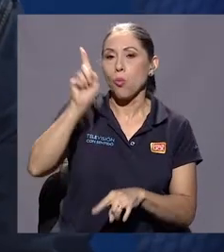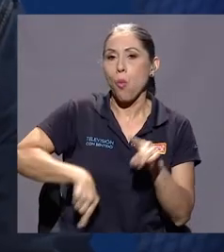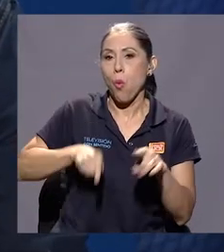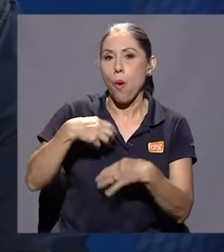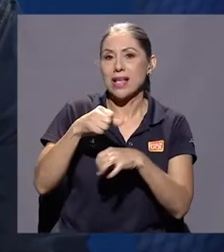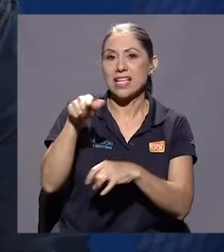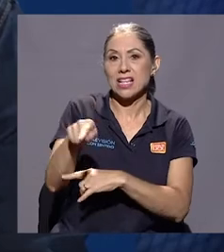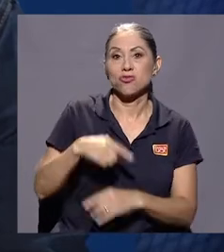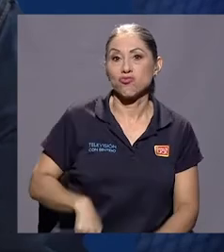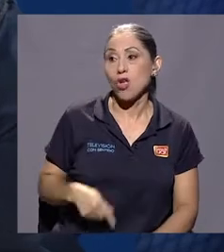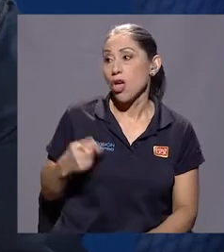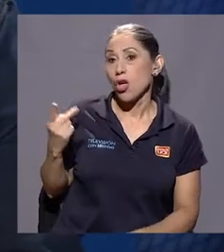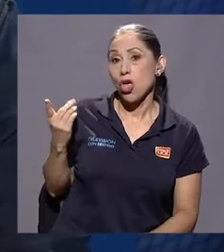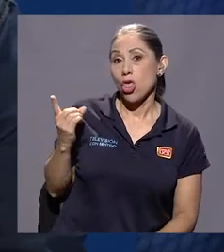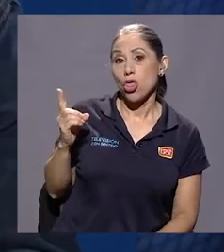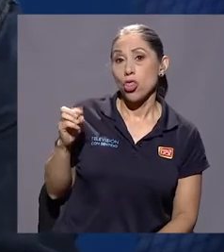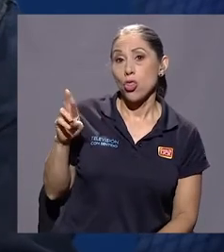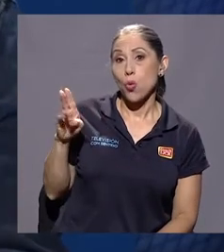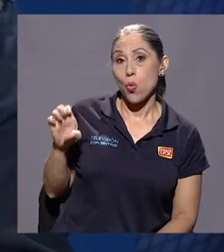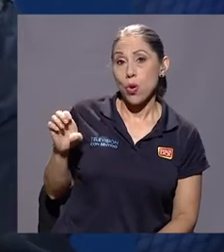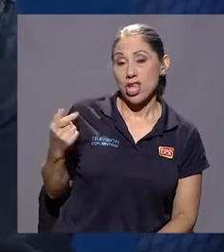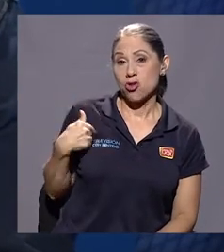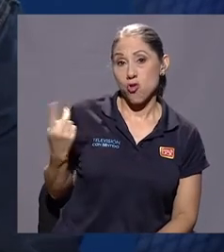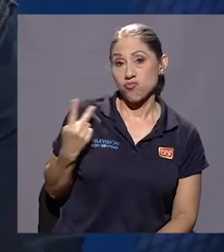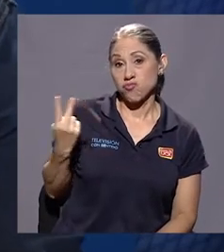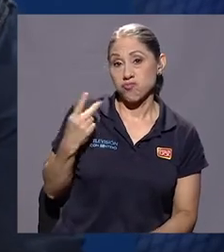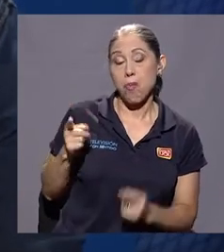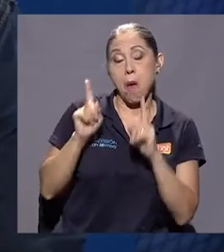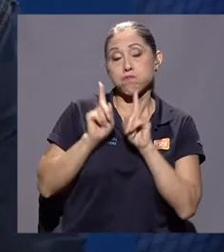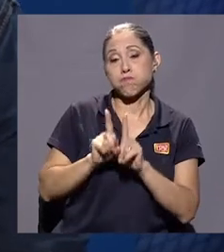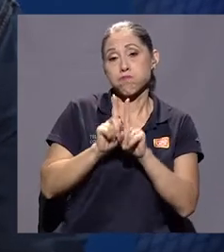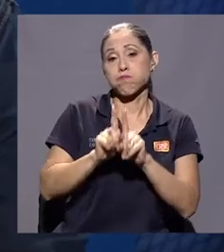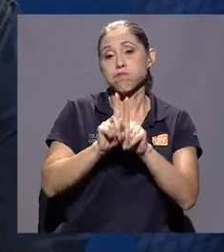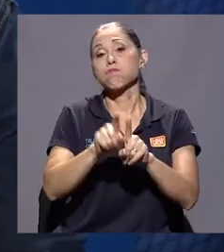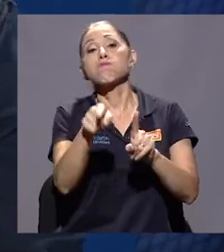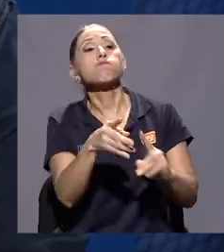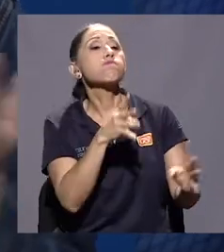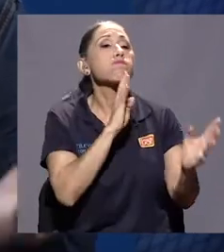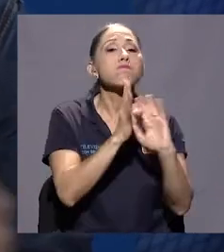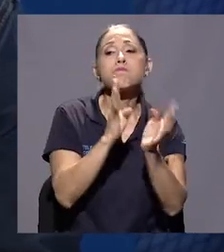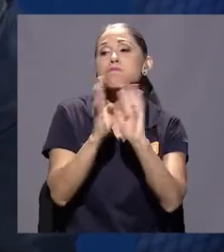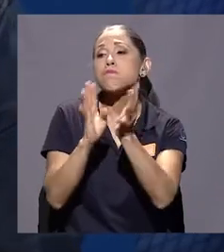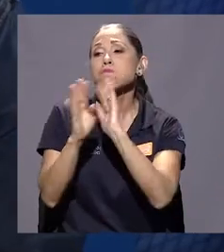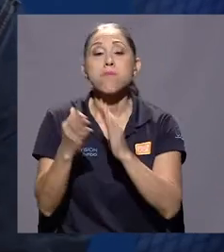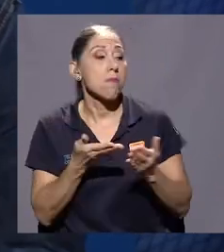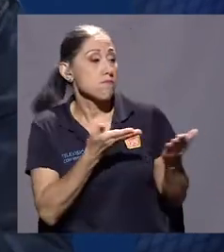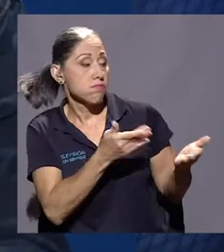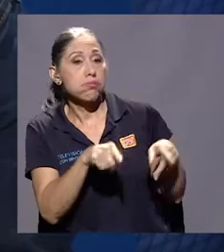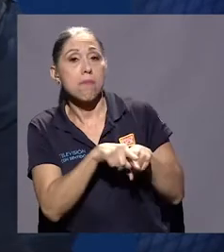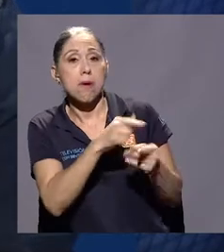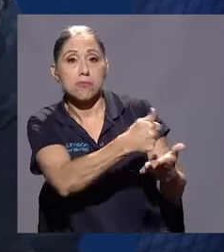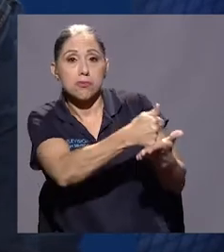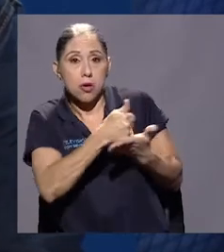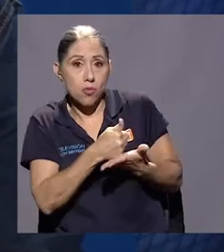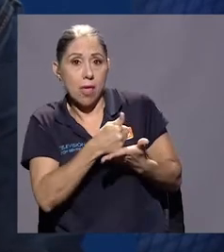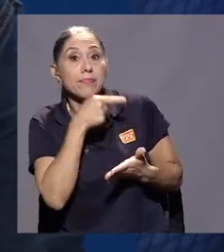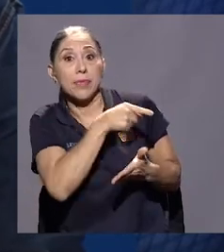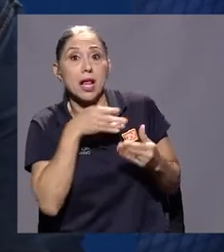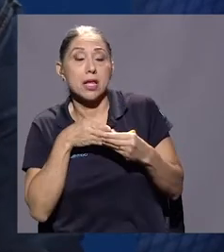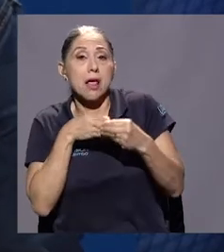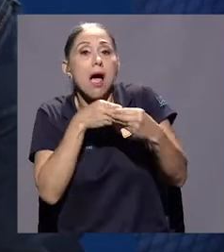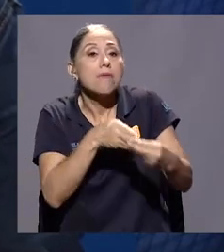así, él y yo, Drew y yo, a conversar con las personas y a andar por los barrios. Larry también nos ayudaba, nos llevaba a los lugares.